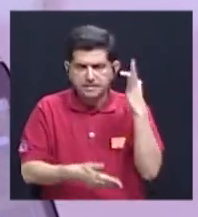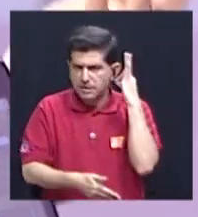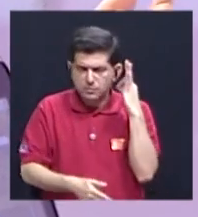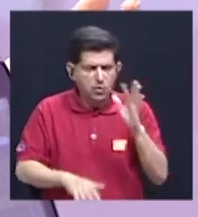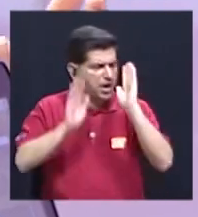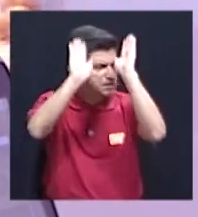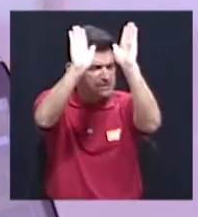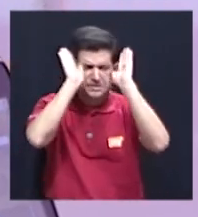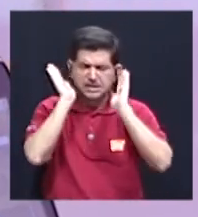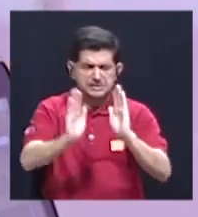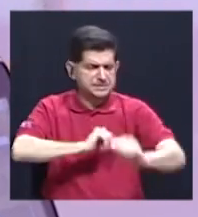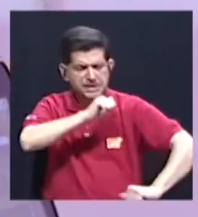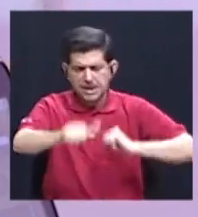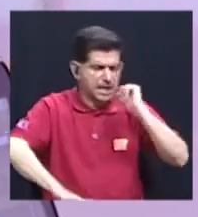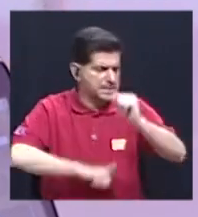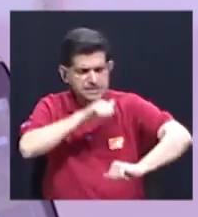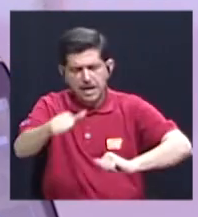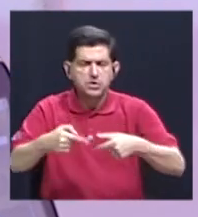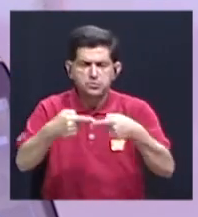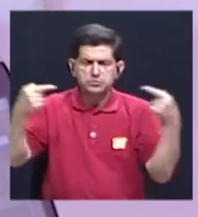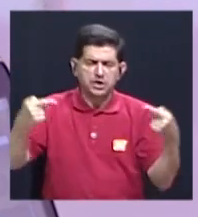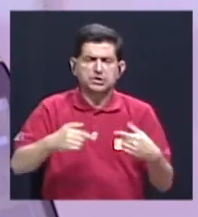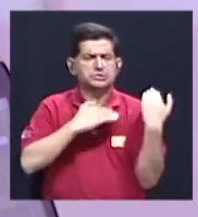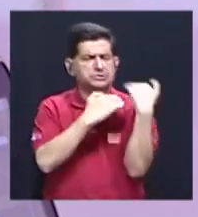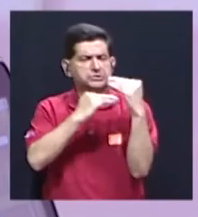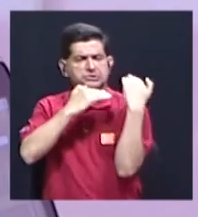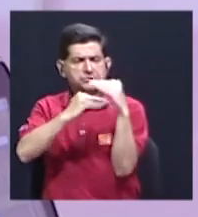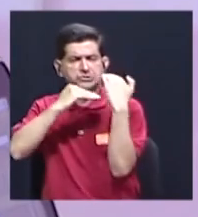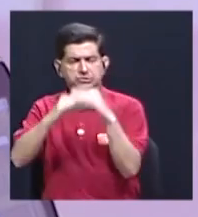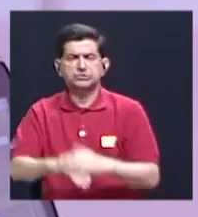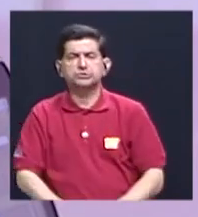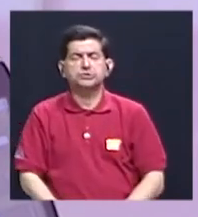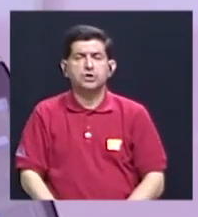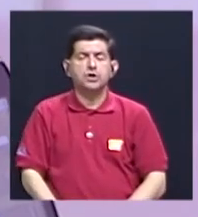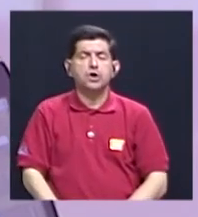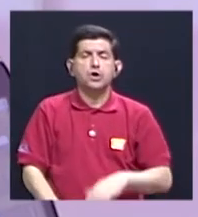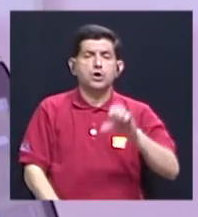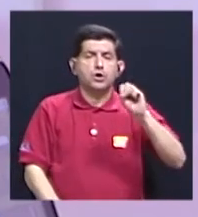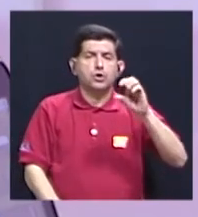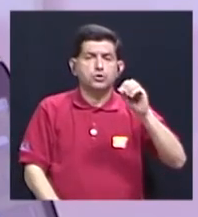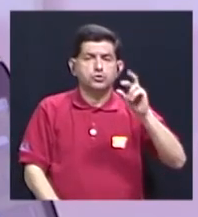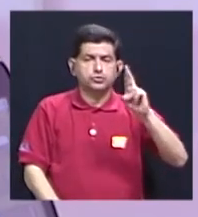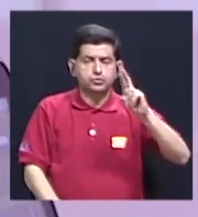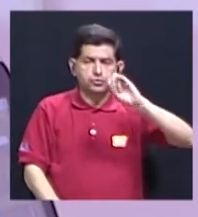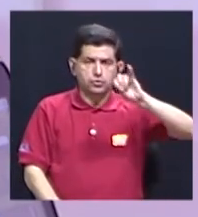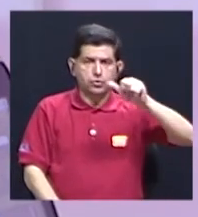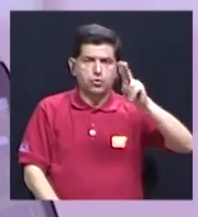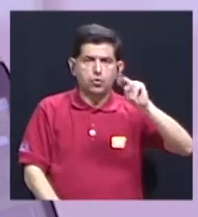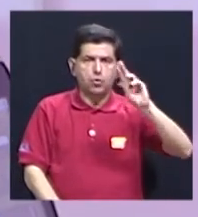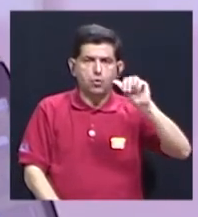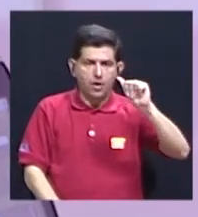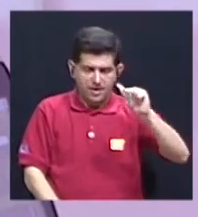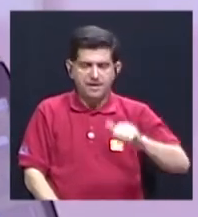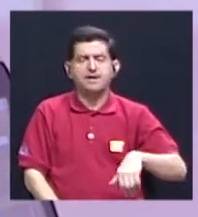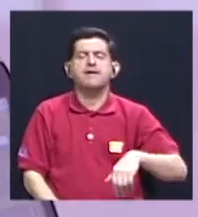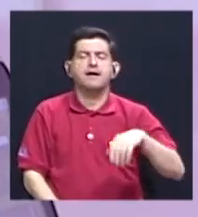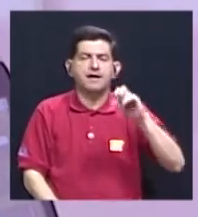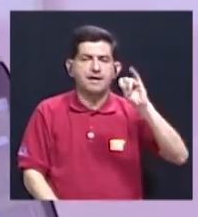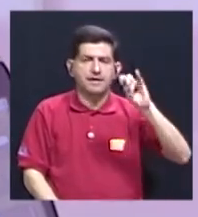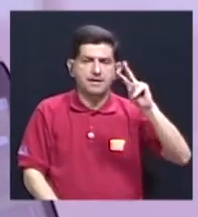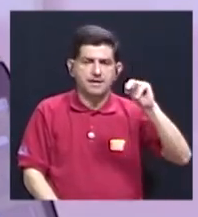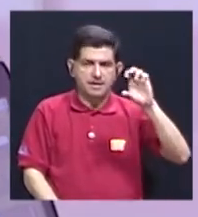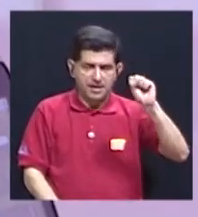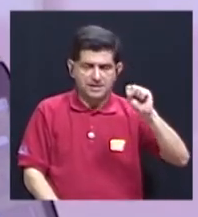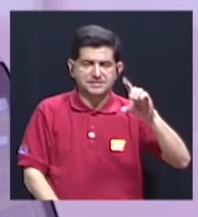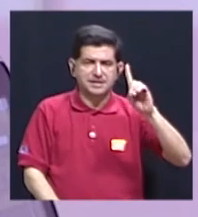extraordinarias que lucharon contra enormes limitaciones como Sol Juan Inés de la Cruz y otras famosas, sino porque el siglo XX fue